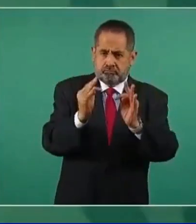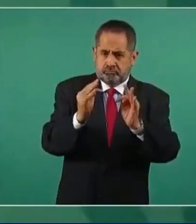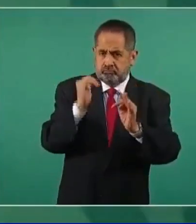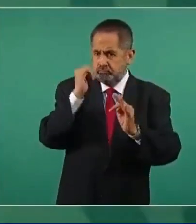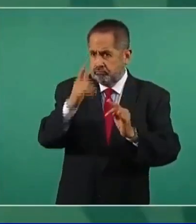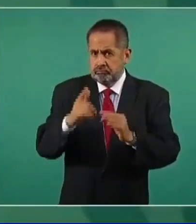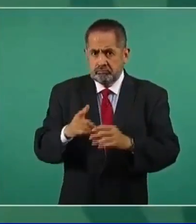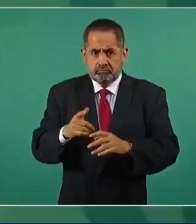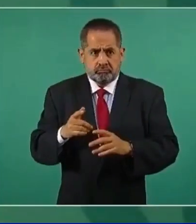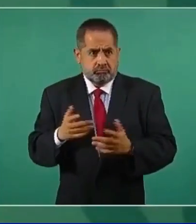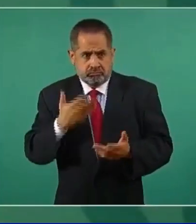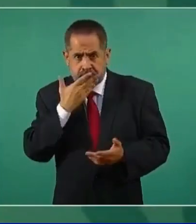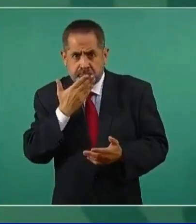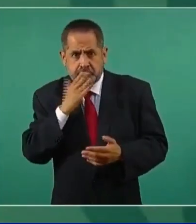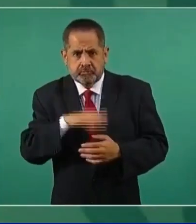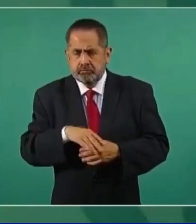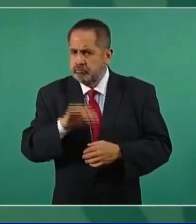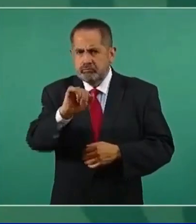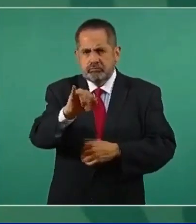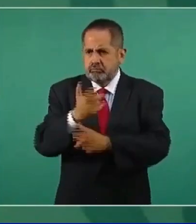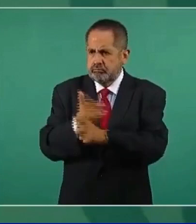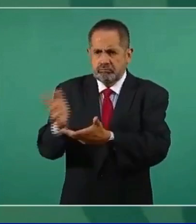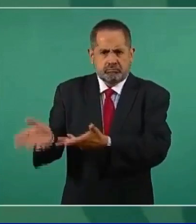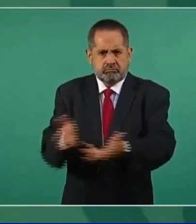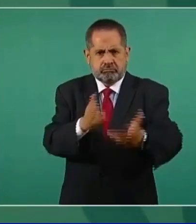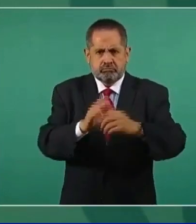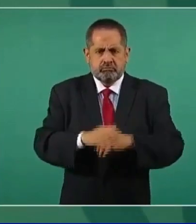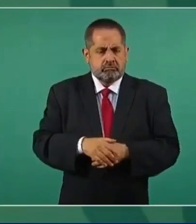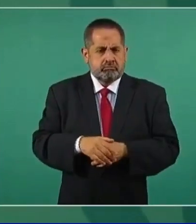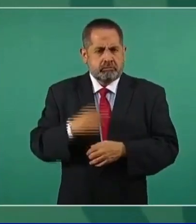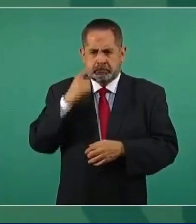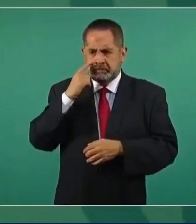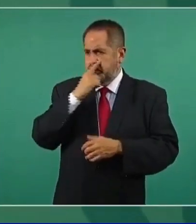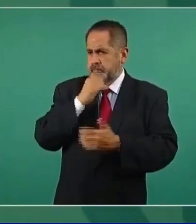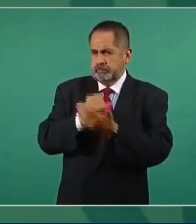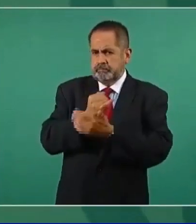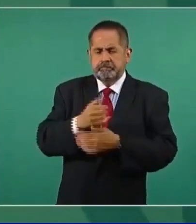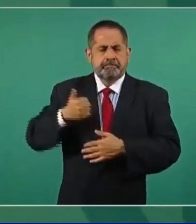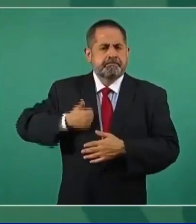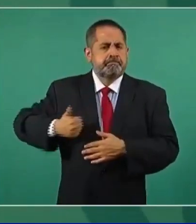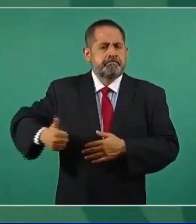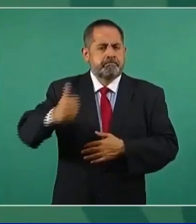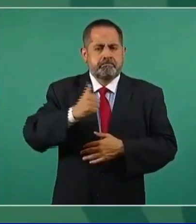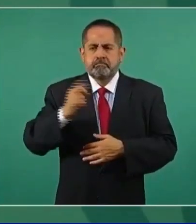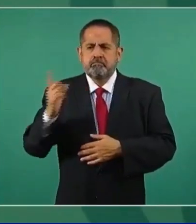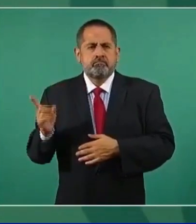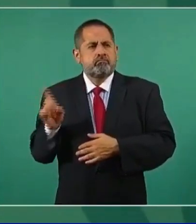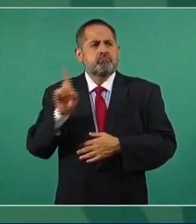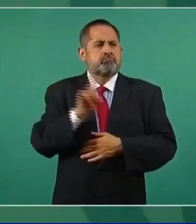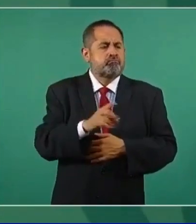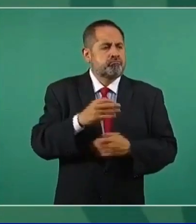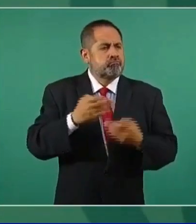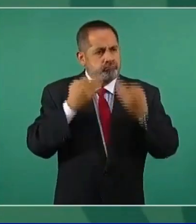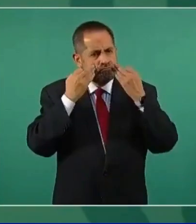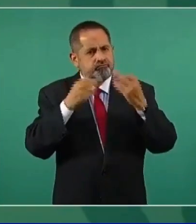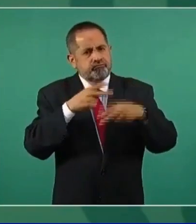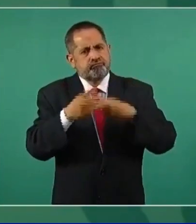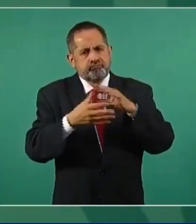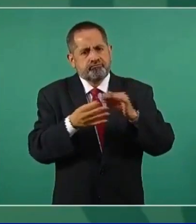problema y además es una decisión de cada quien y